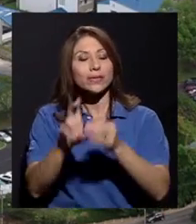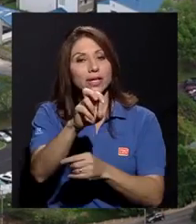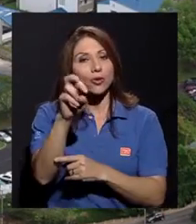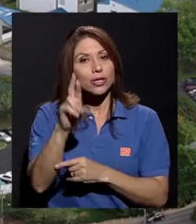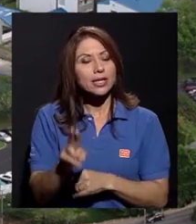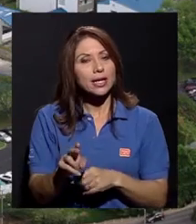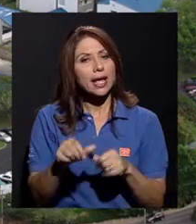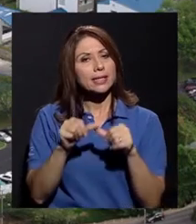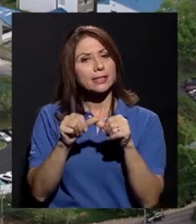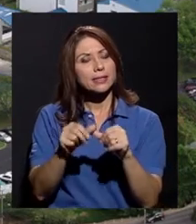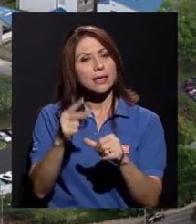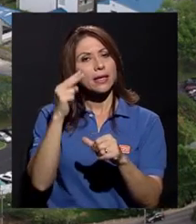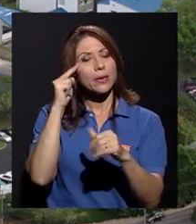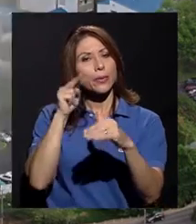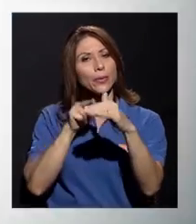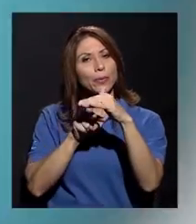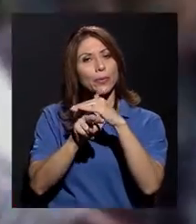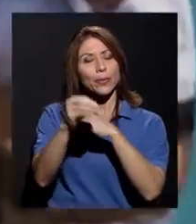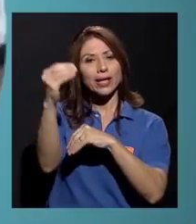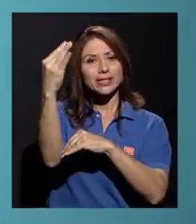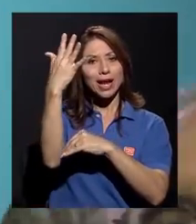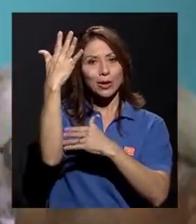sigue mirando hacia la luz.